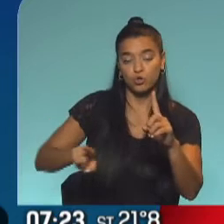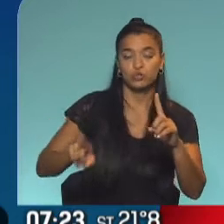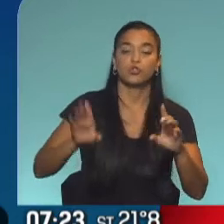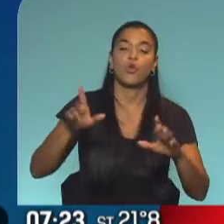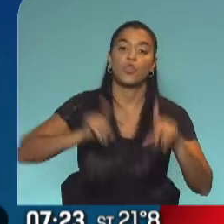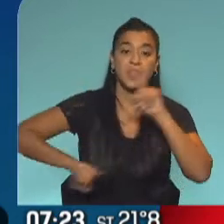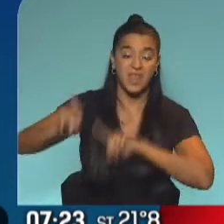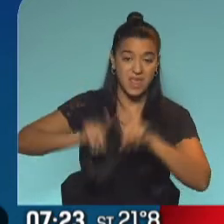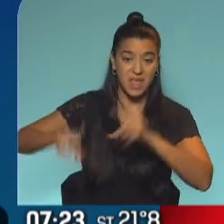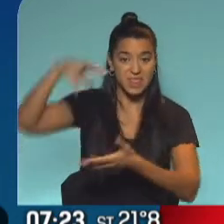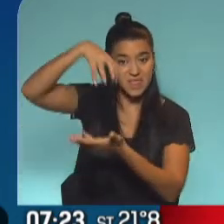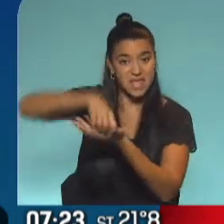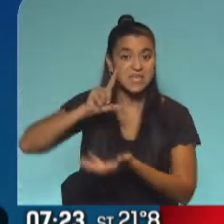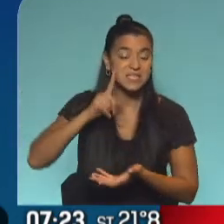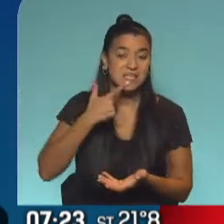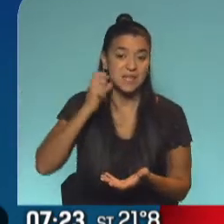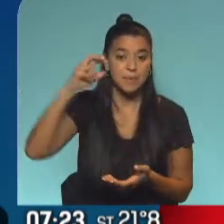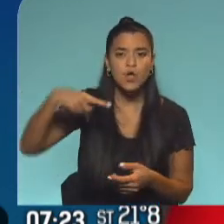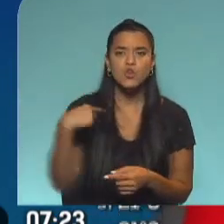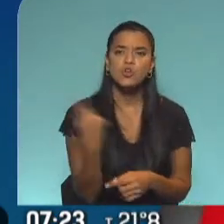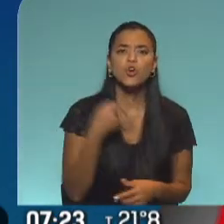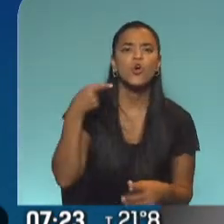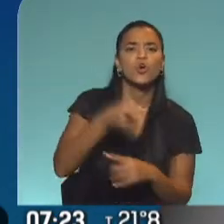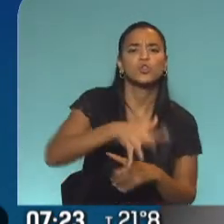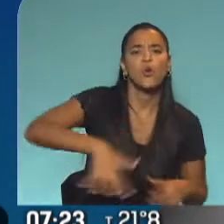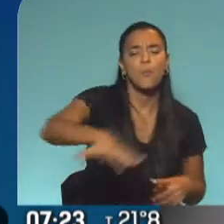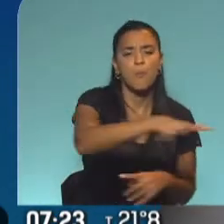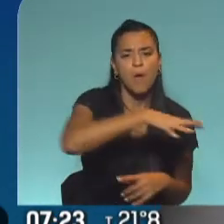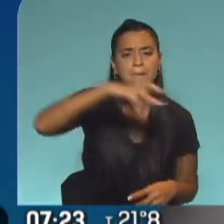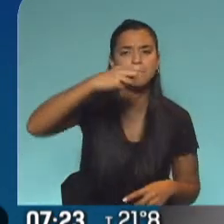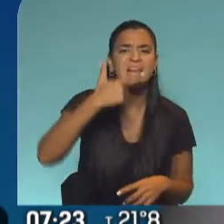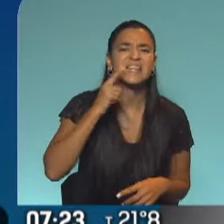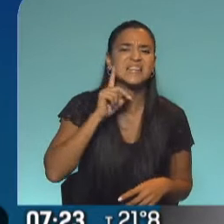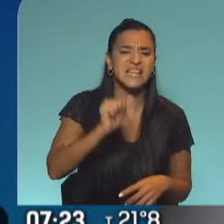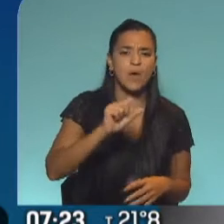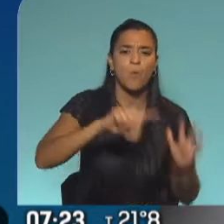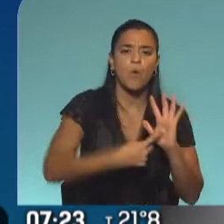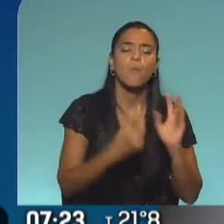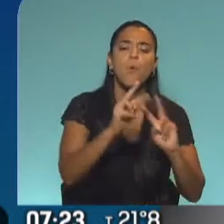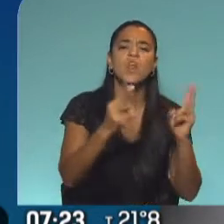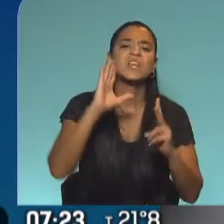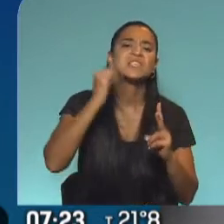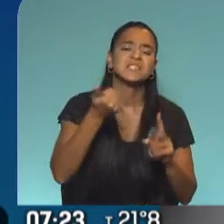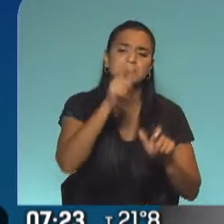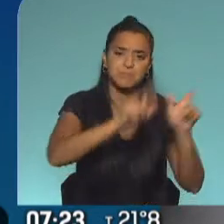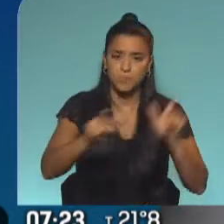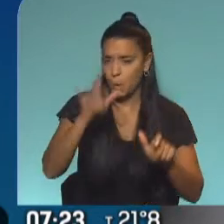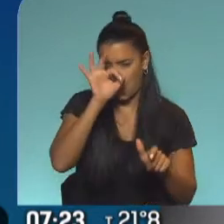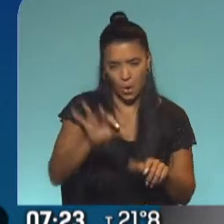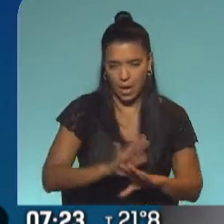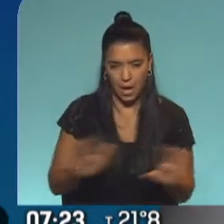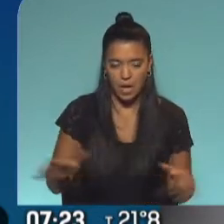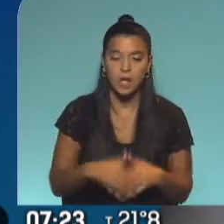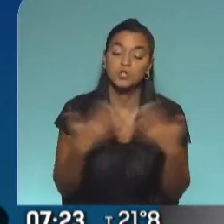comunidad islámica, hicimos un ataque contra la comunidad palestina de Buenos Aires, murieron 16 personas, tal cosa no ocurrió nunca.